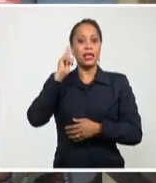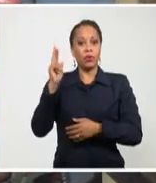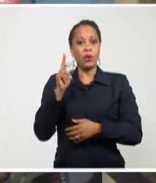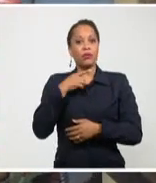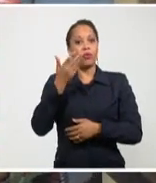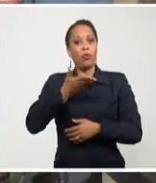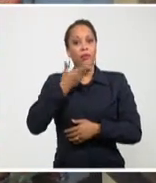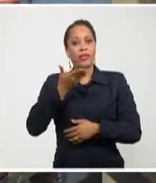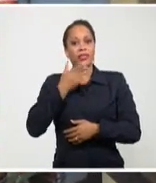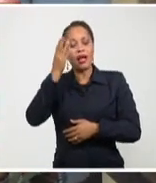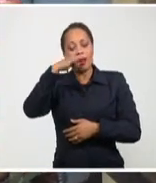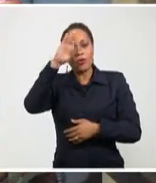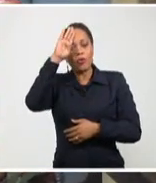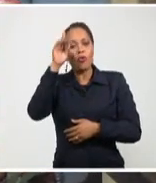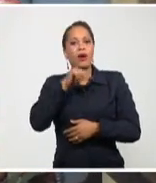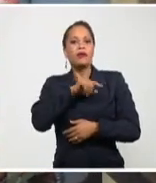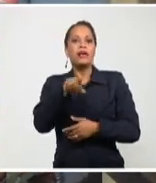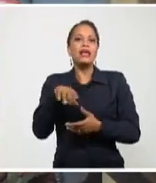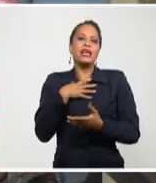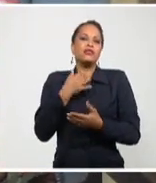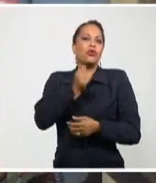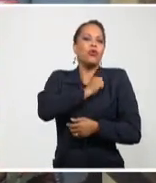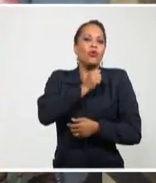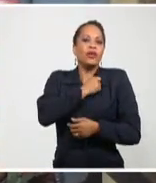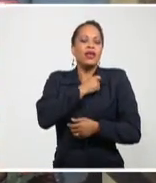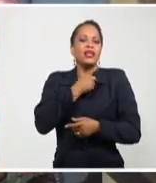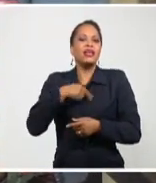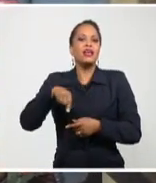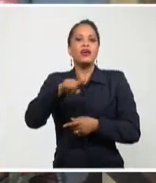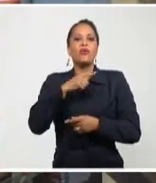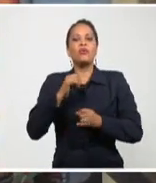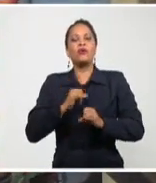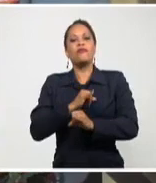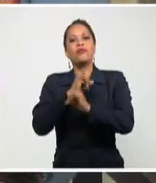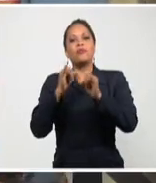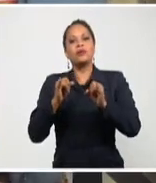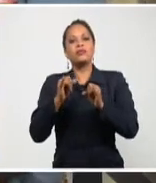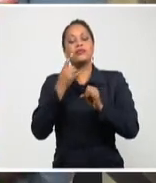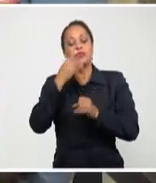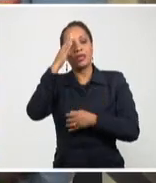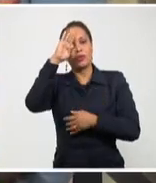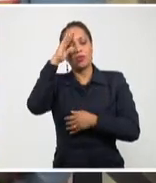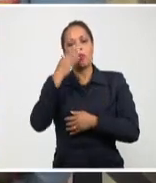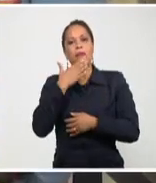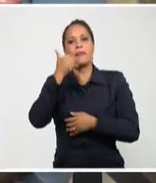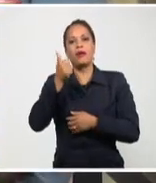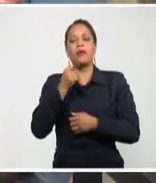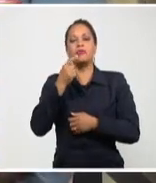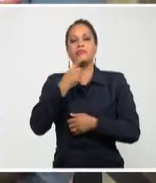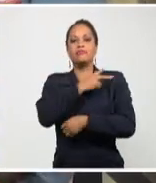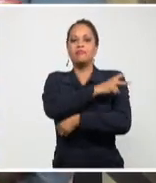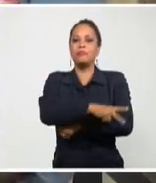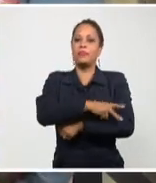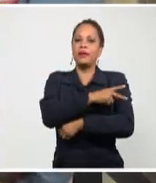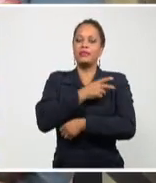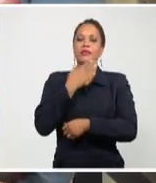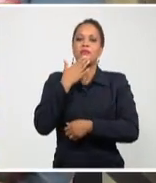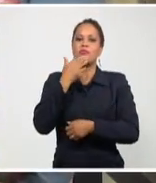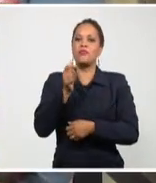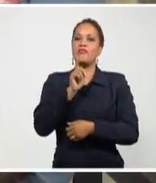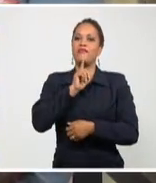Comentar Cuba, un espacio que solo pretende hacer de esta, nuestra isla, un mejor país. Excelente viernes, excelente